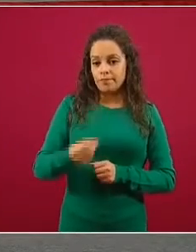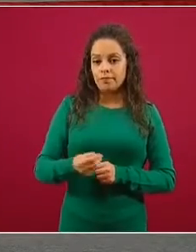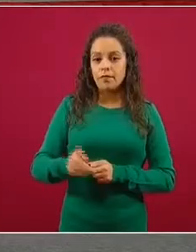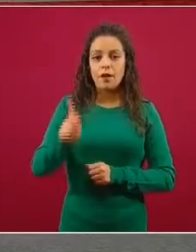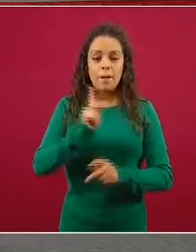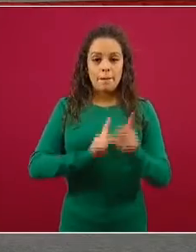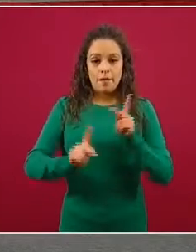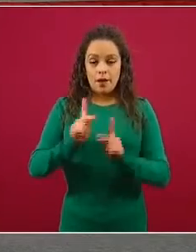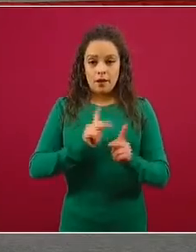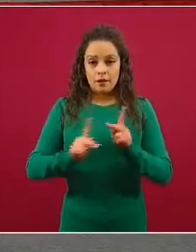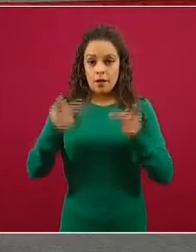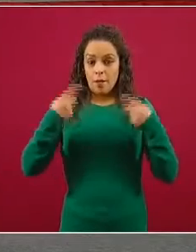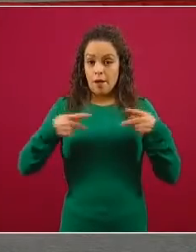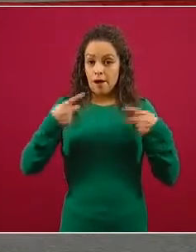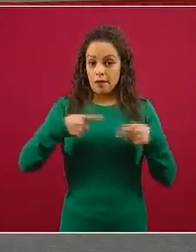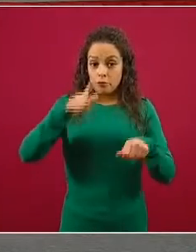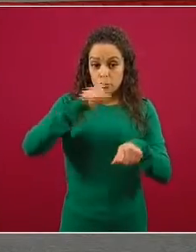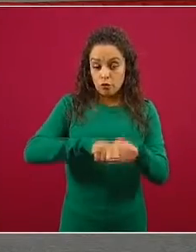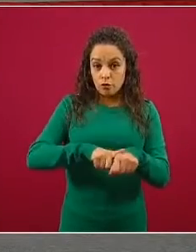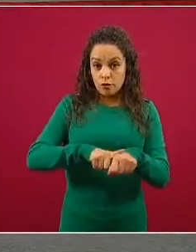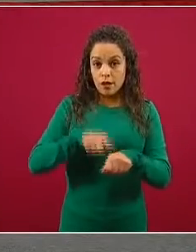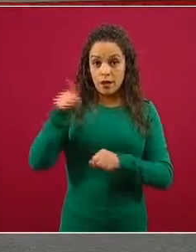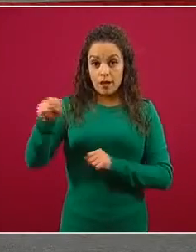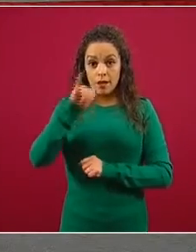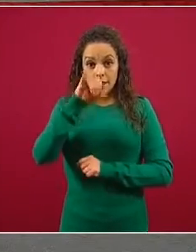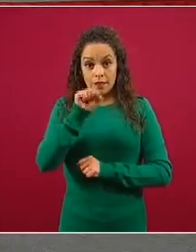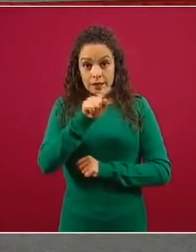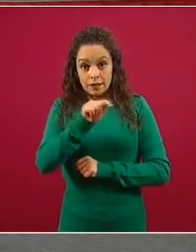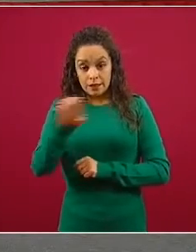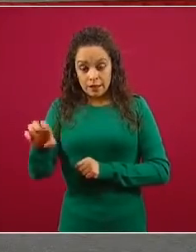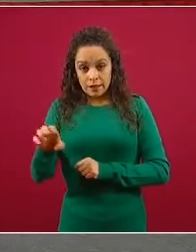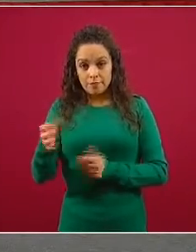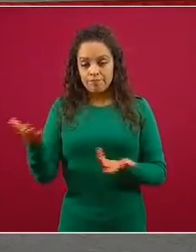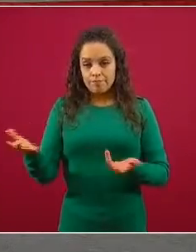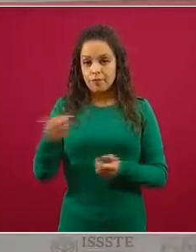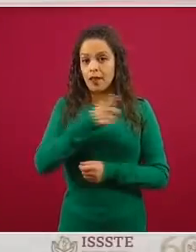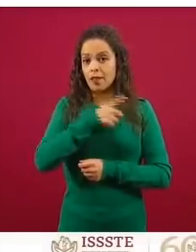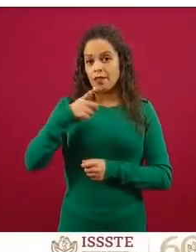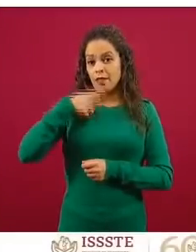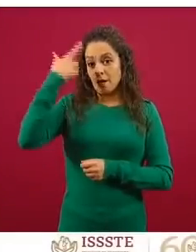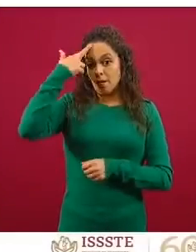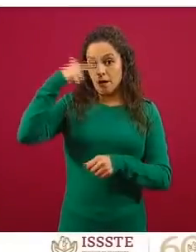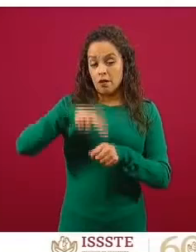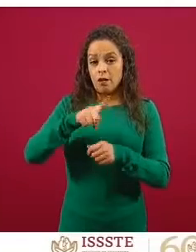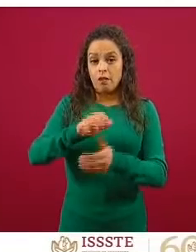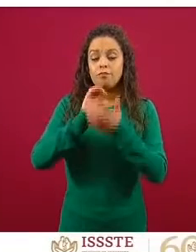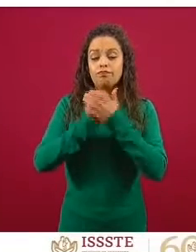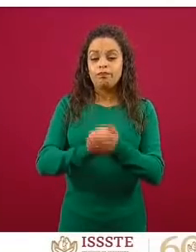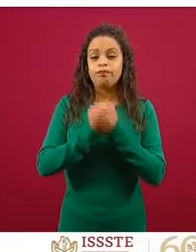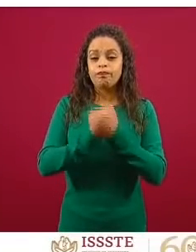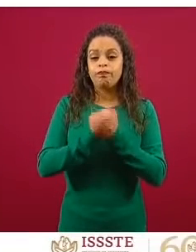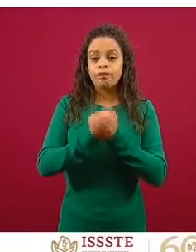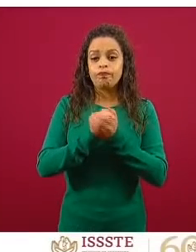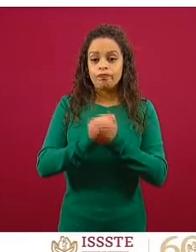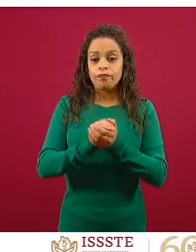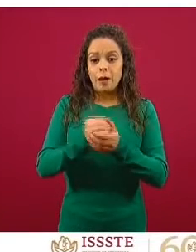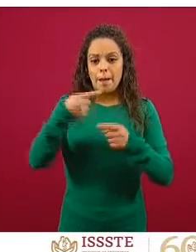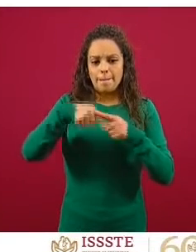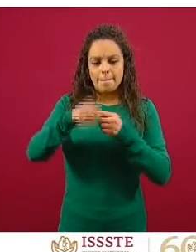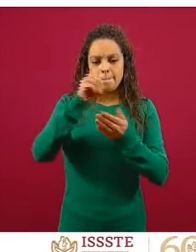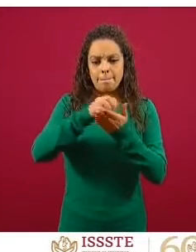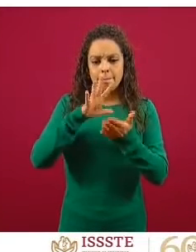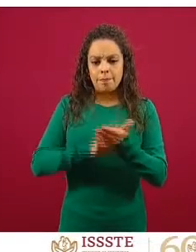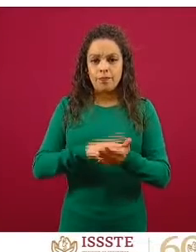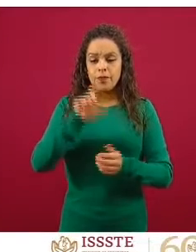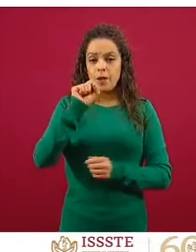siguiente por favor. Recordar a todos que nuestro primer sorteo tuvo un periodo de registro del 21 de abril al 30